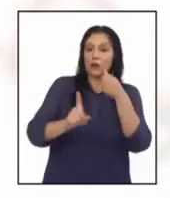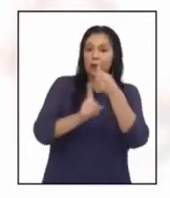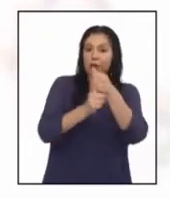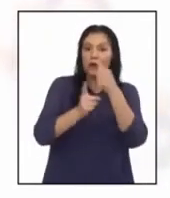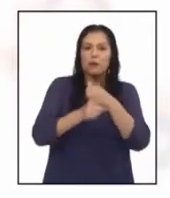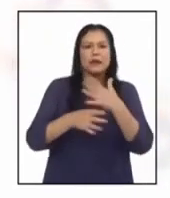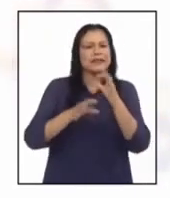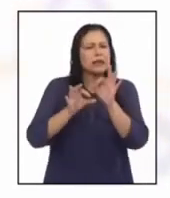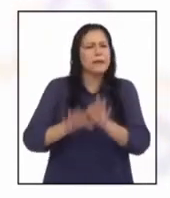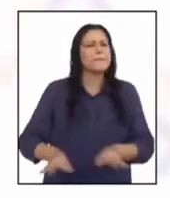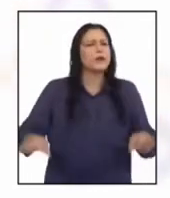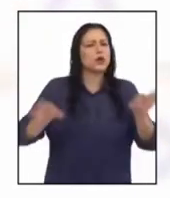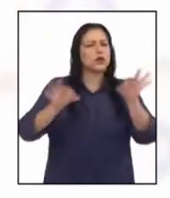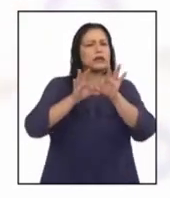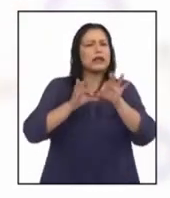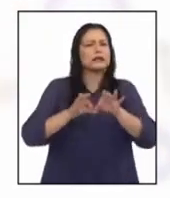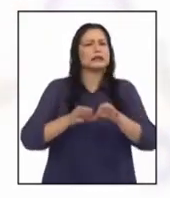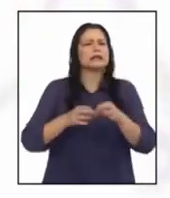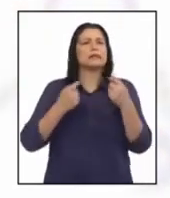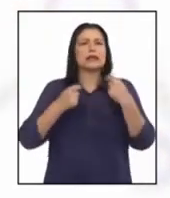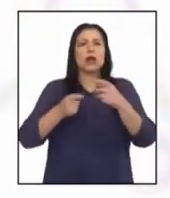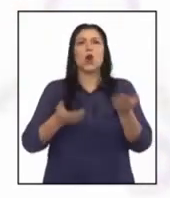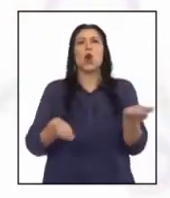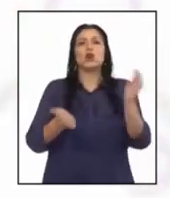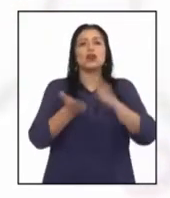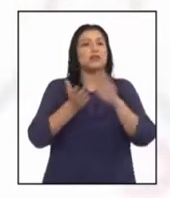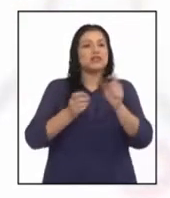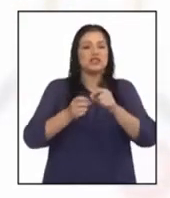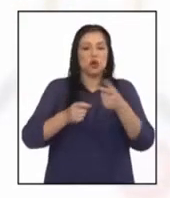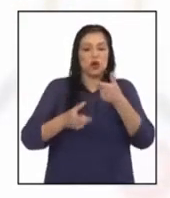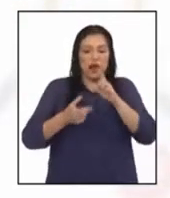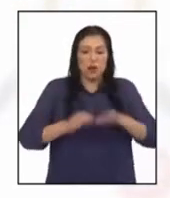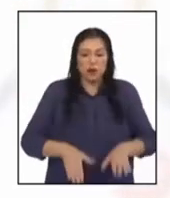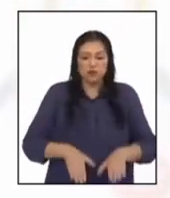fundamental para evitar futuras inundaciones.